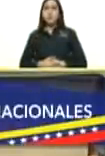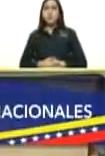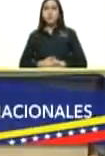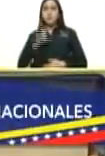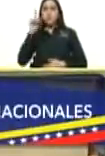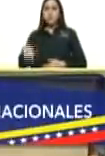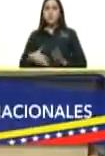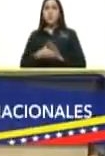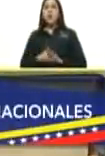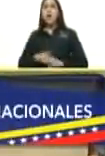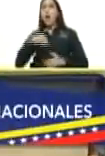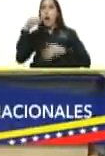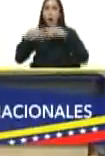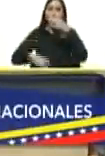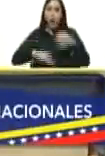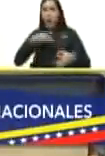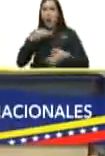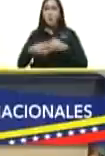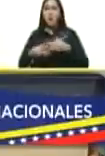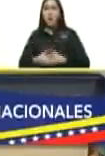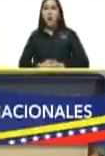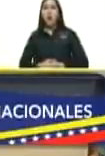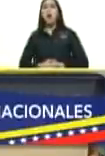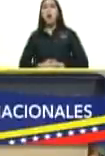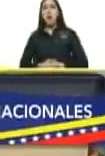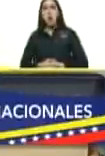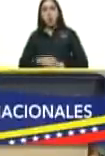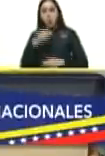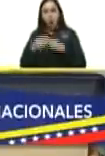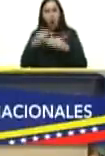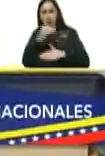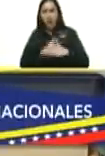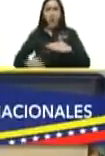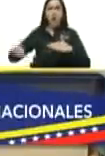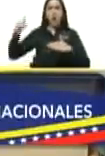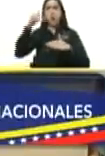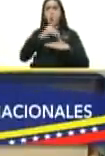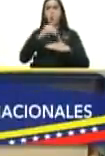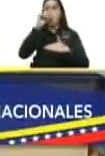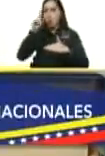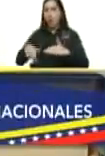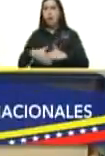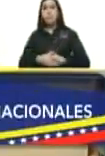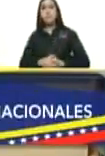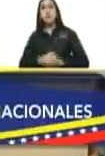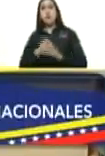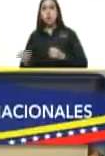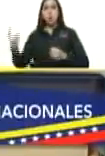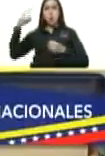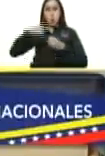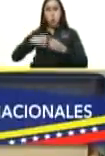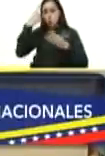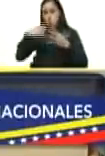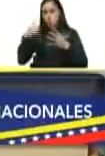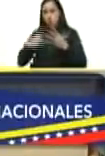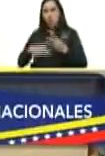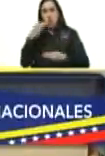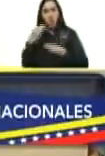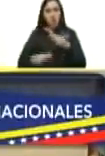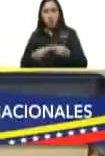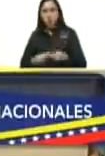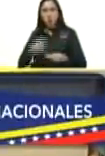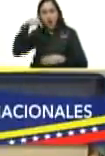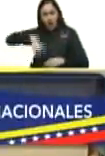exponer tus complejos de superioridad e inmiscuirse en asuntos internos de Venezuela